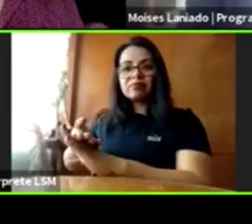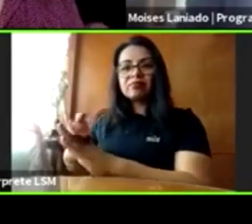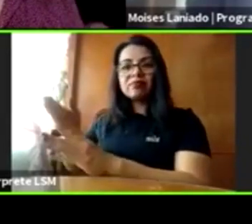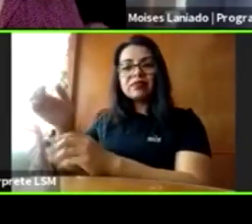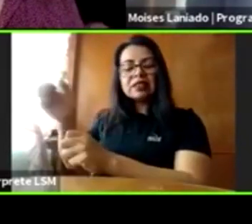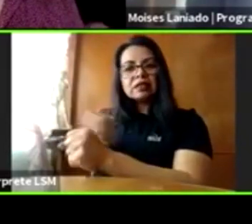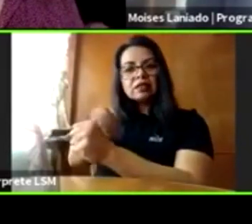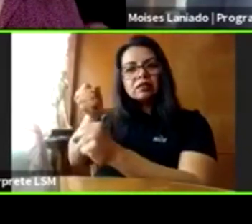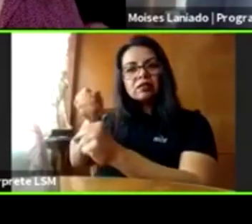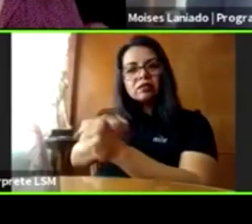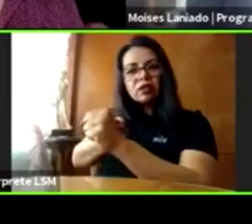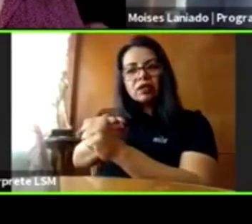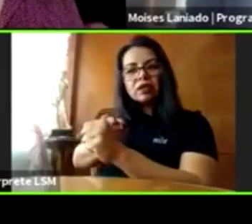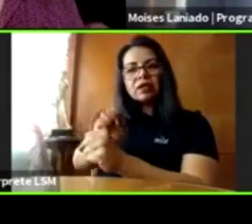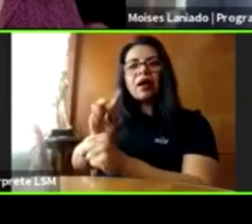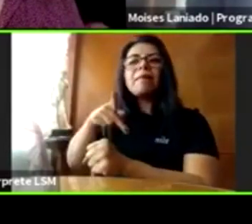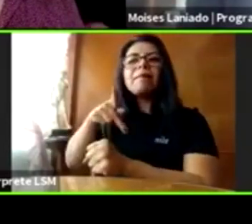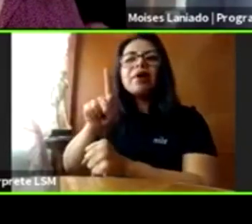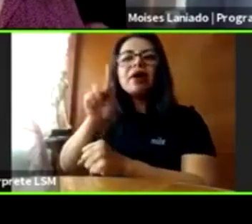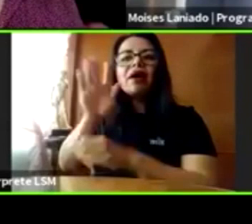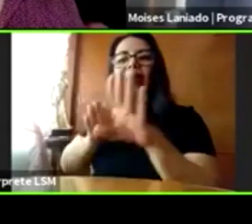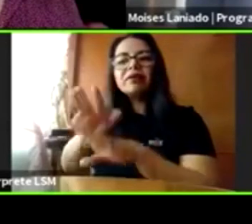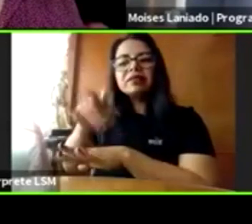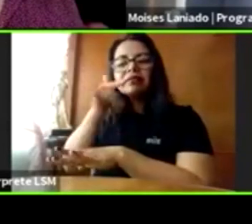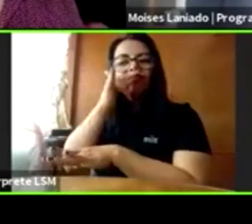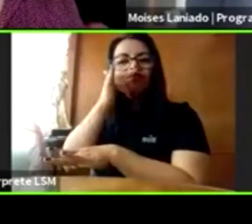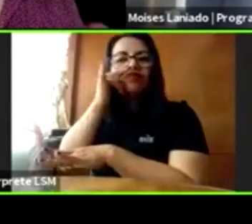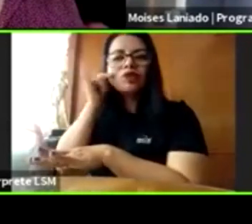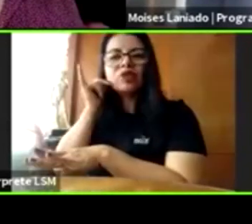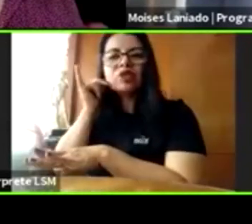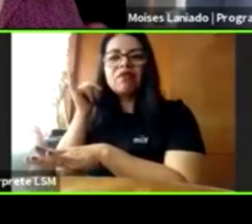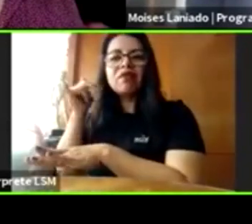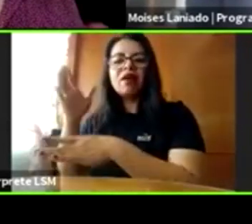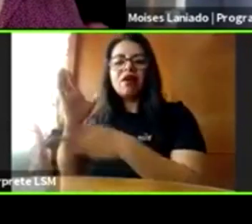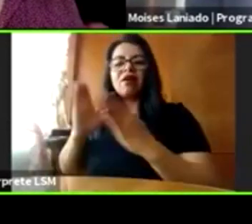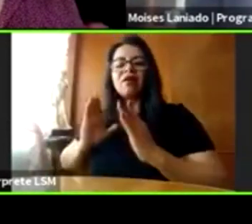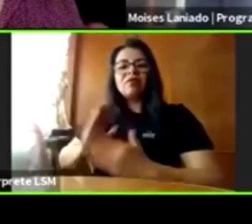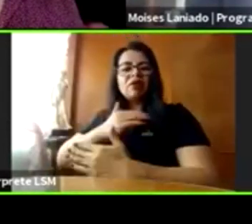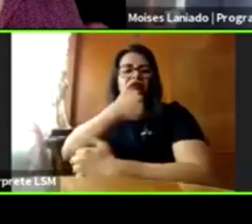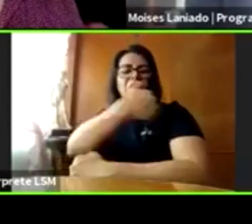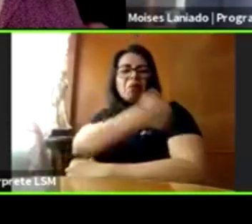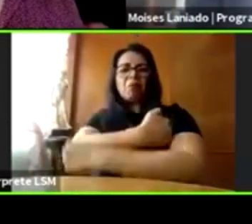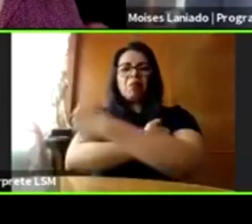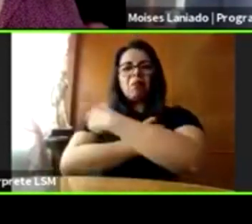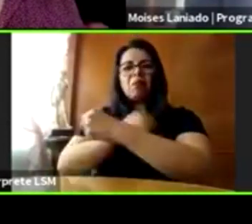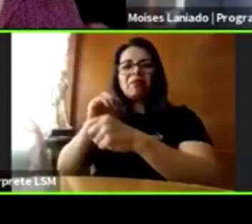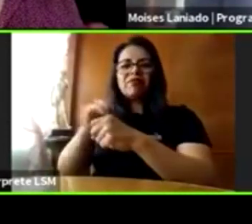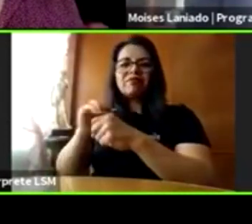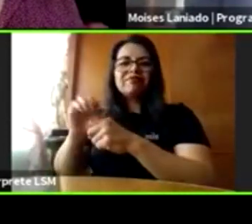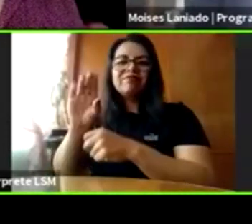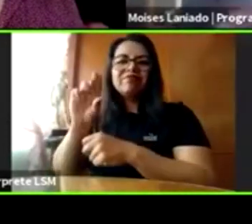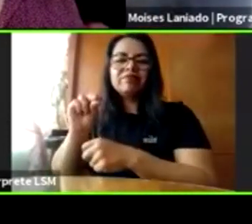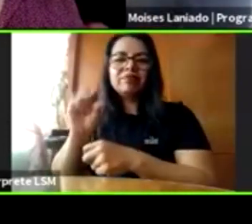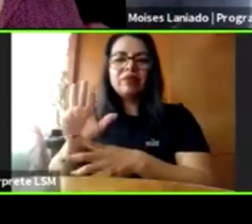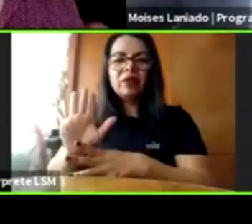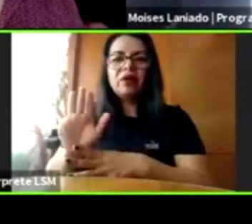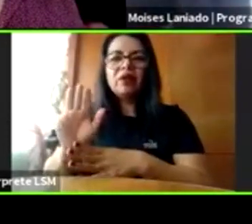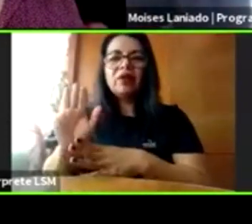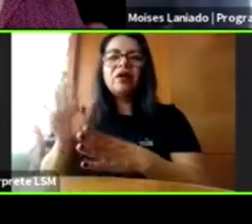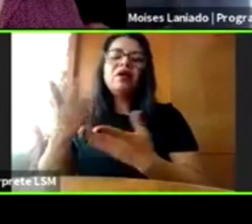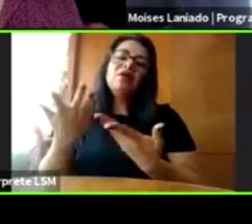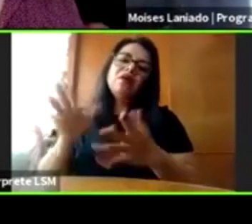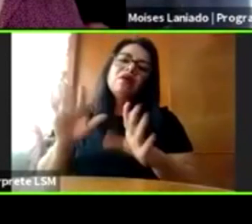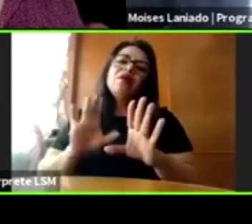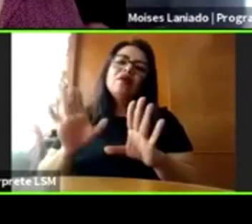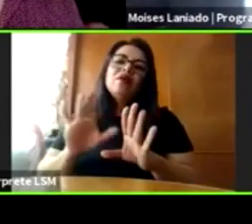física, como en muchos de nuestros códigos penales, está explícito que para que se pueda verificar que hay una situación